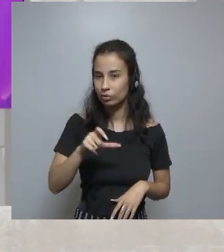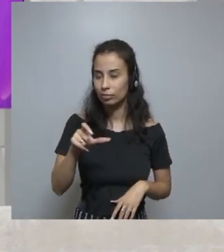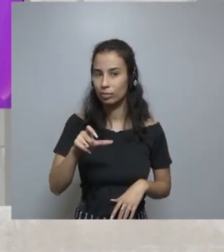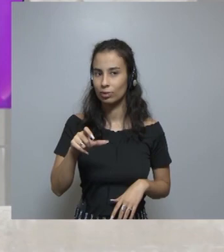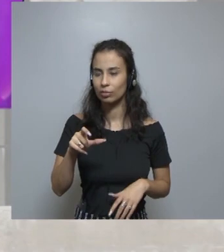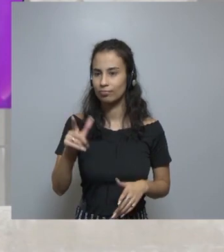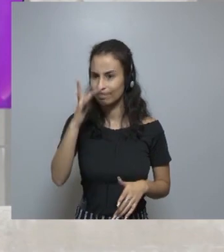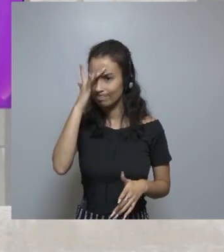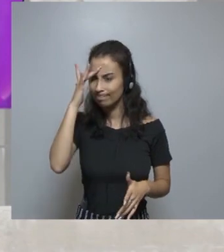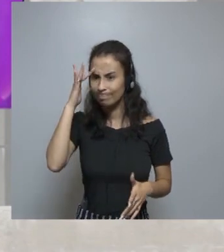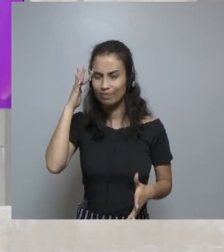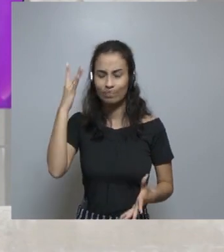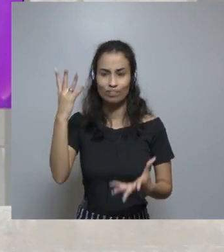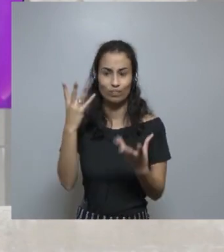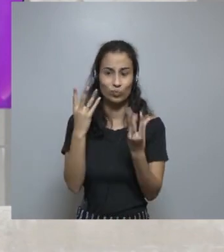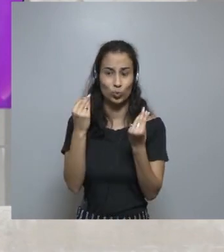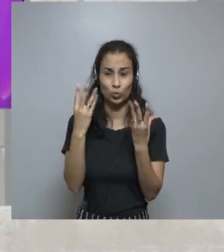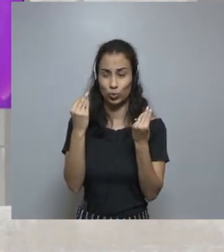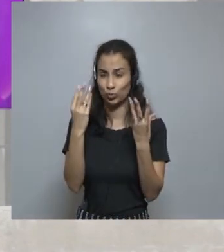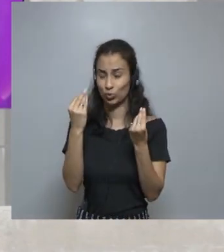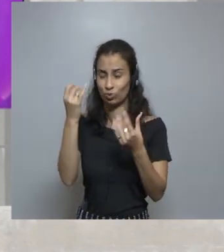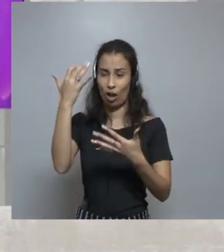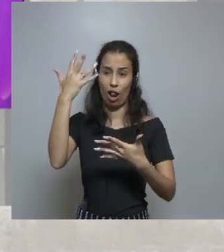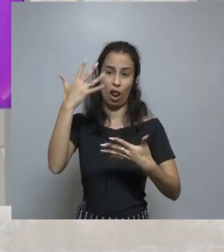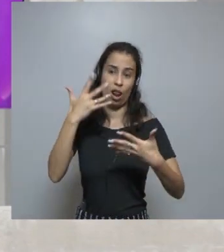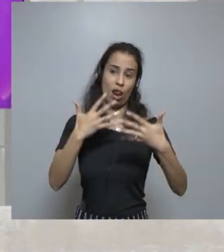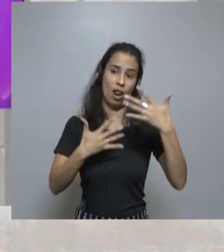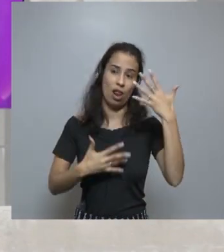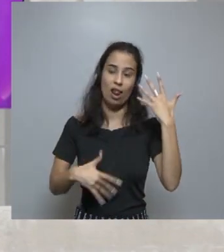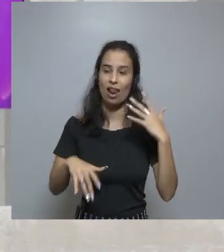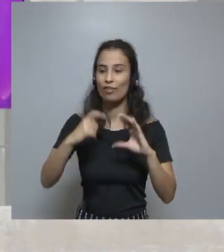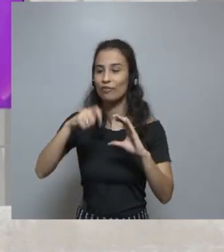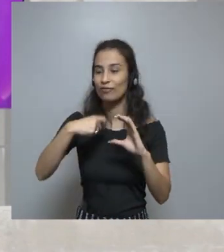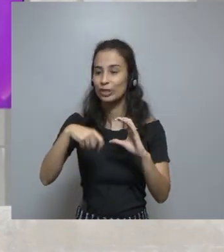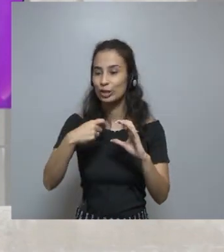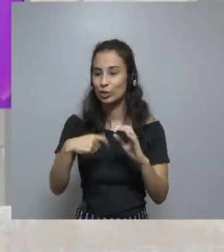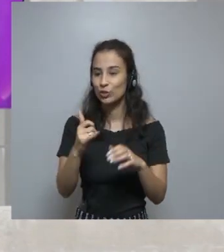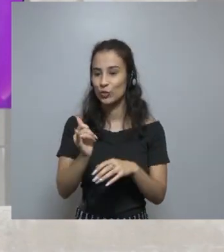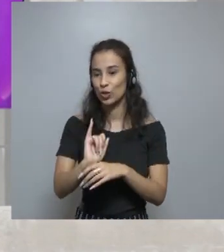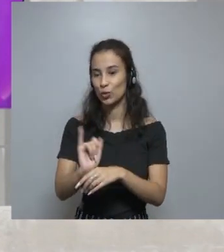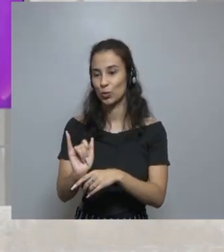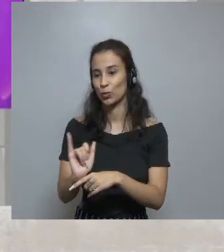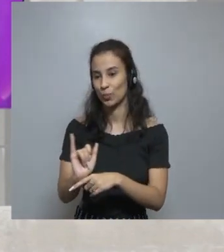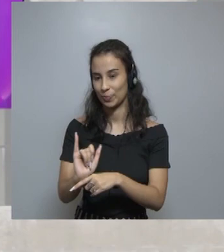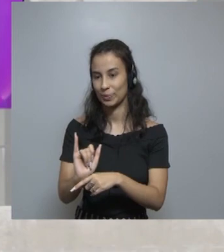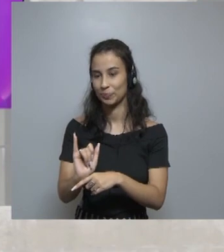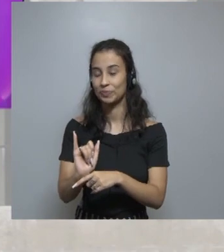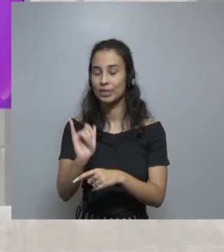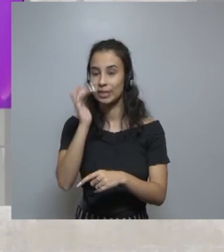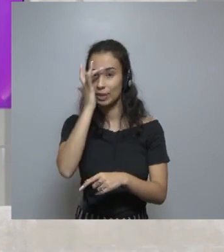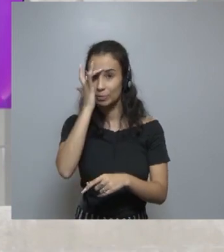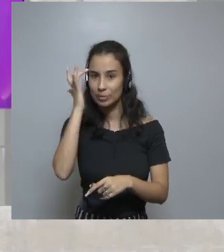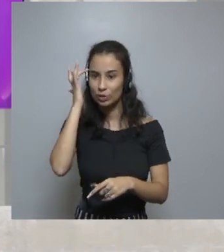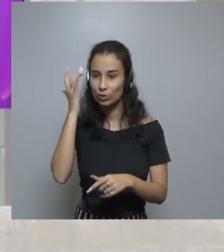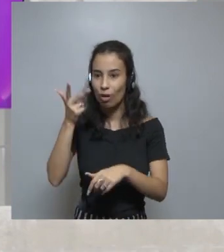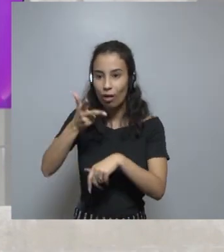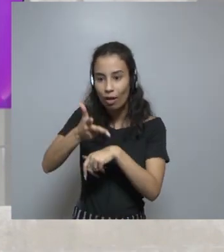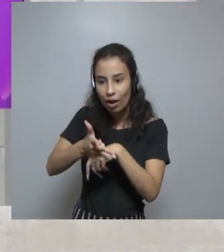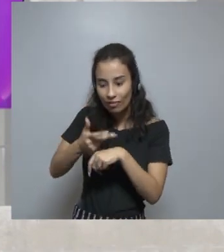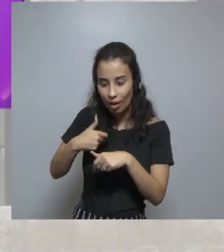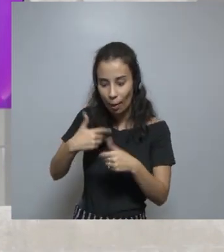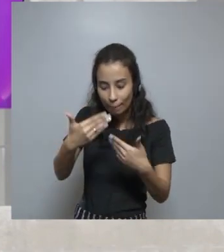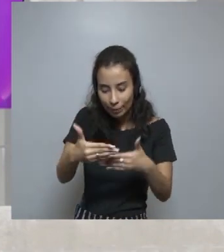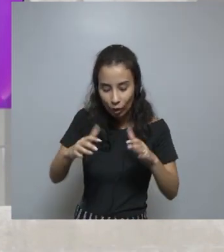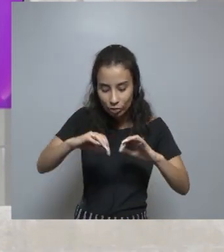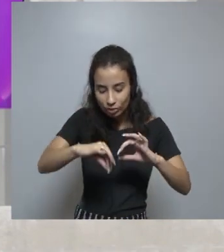fue varios vídeos en YouTube con personas que enseñaban